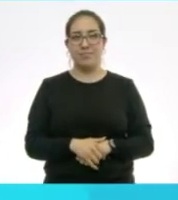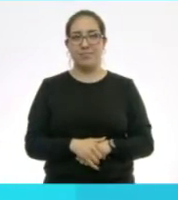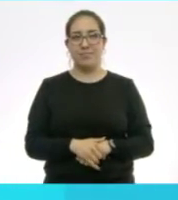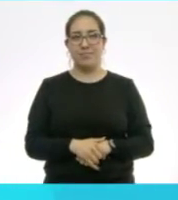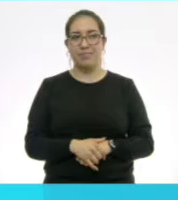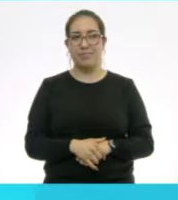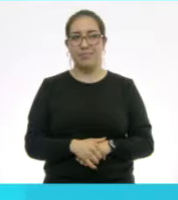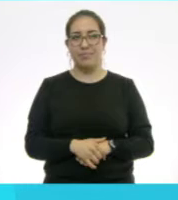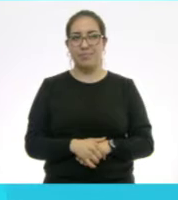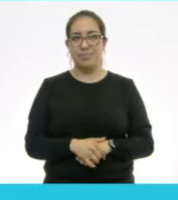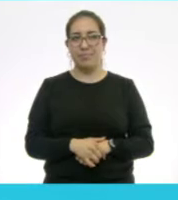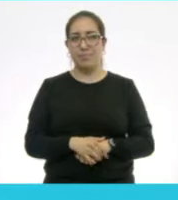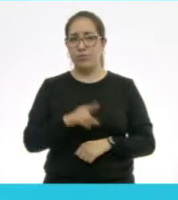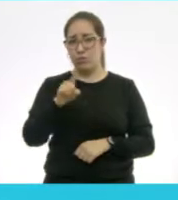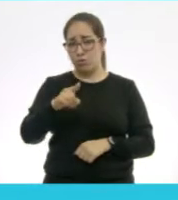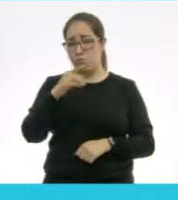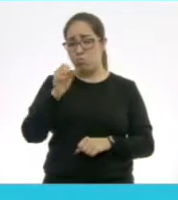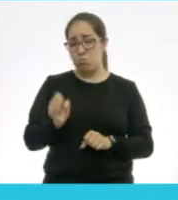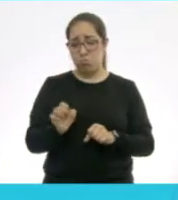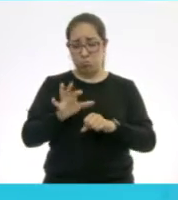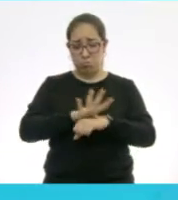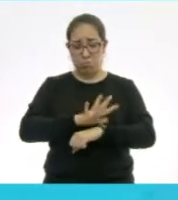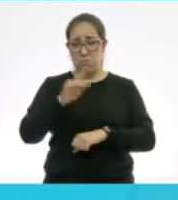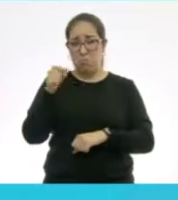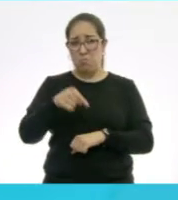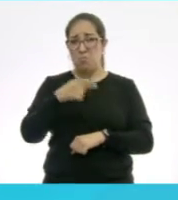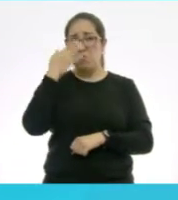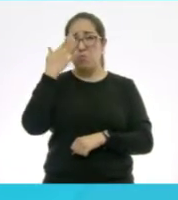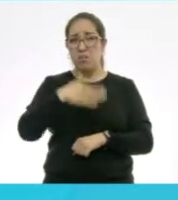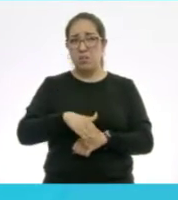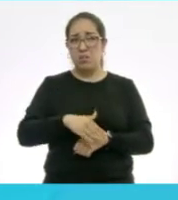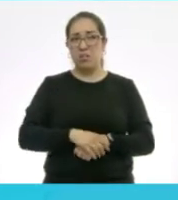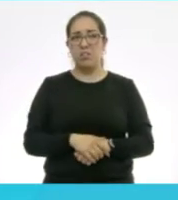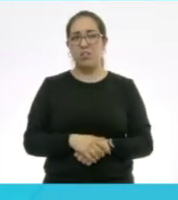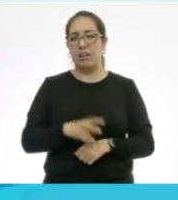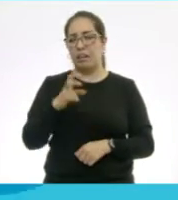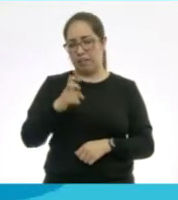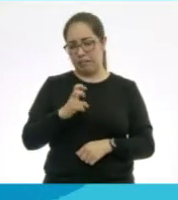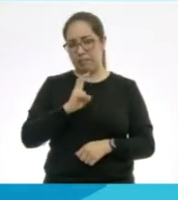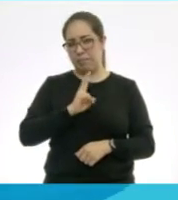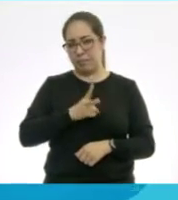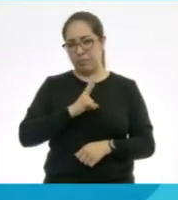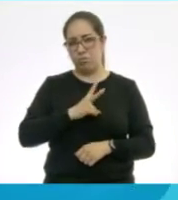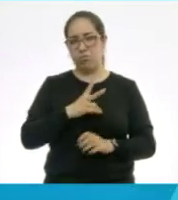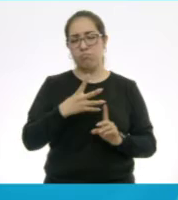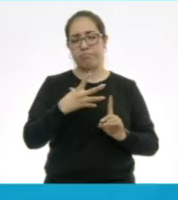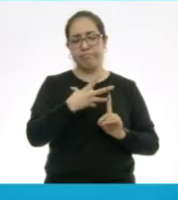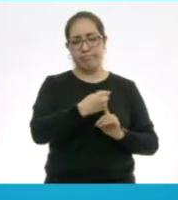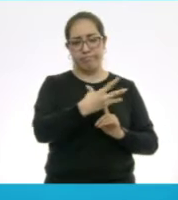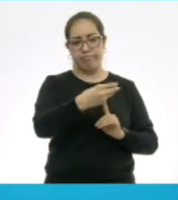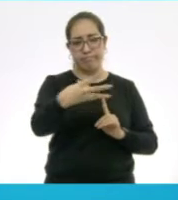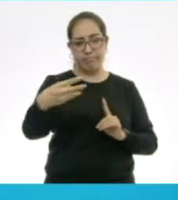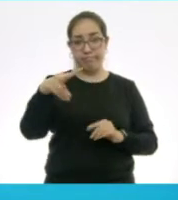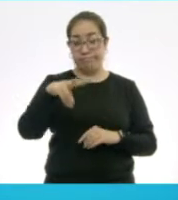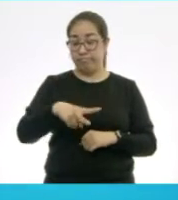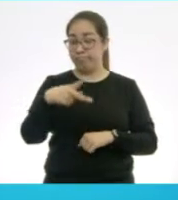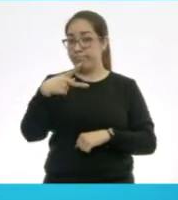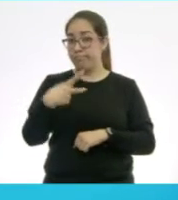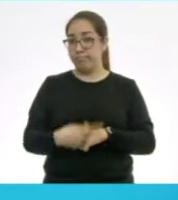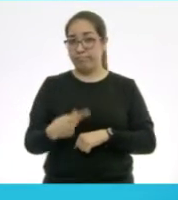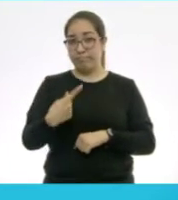¿Qué sabes del COVID? Que, pues, es un virus muy contagioso y muy delicado.